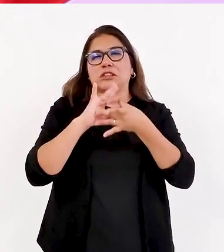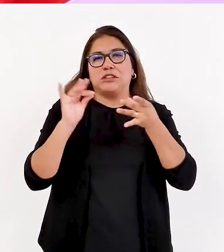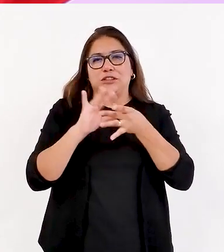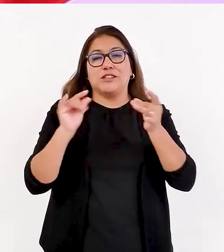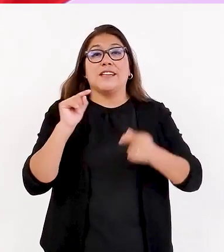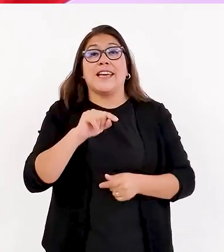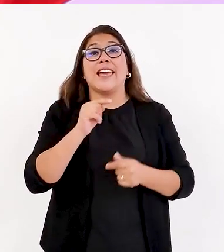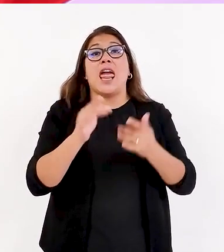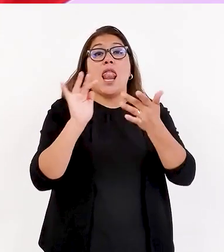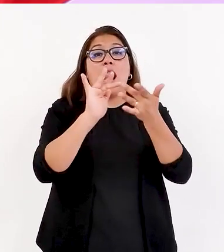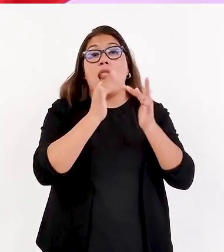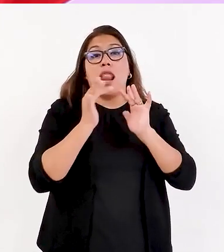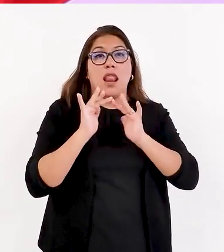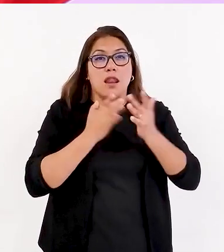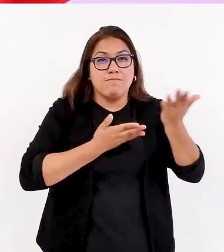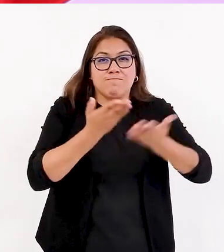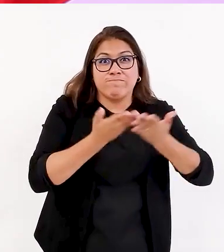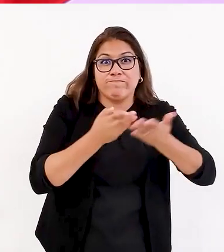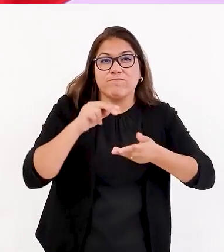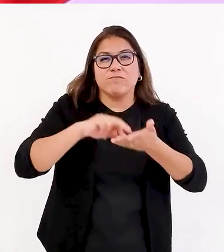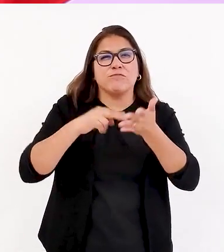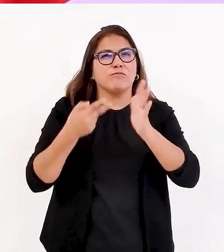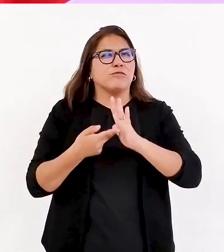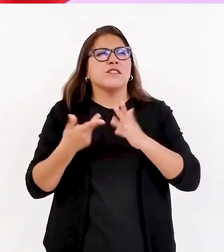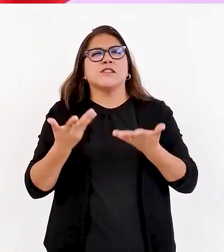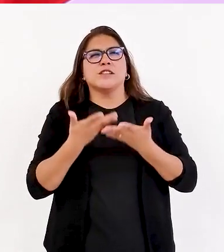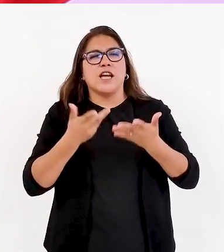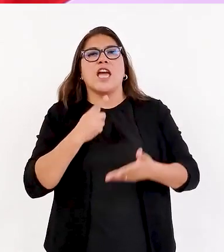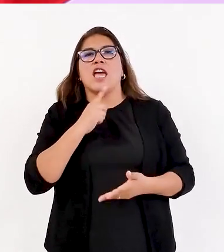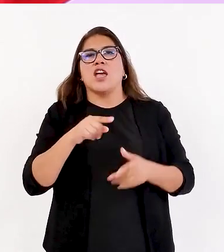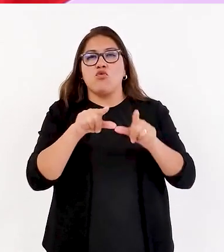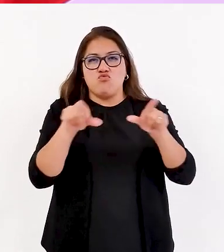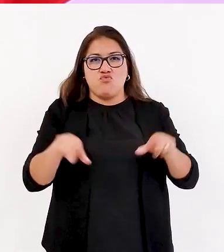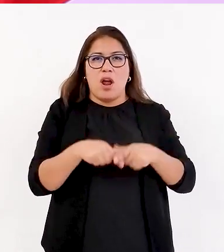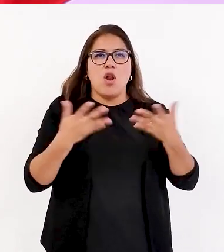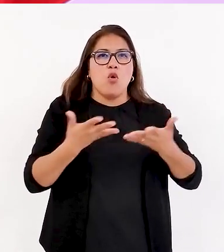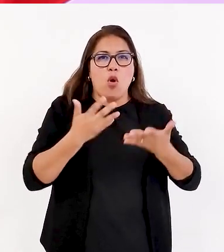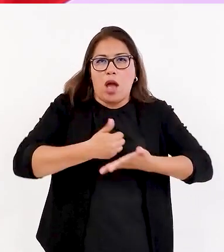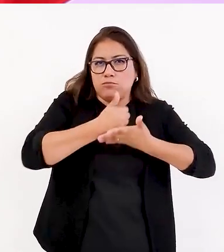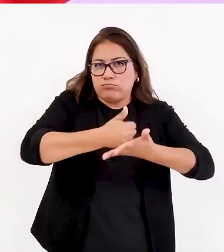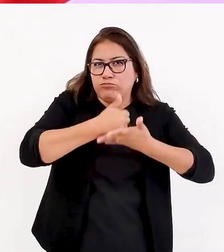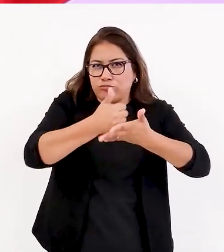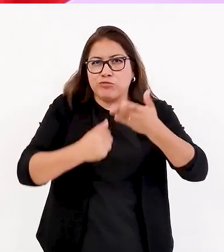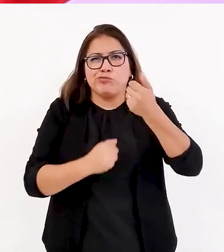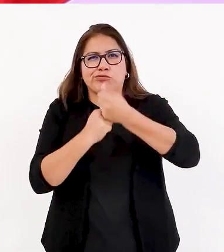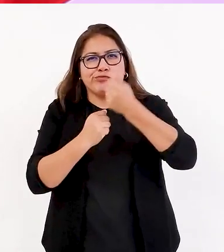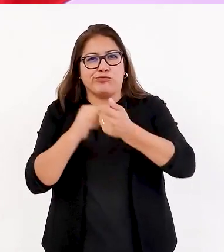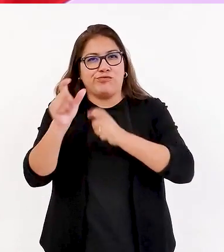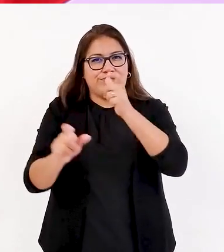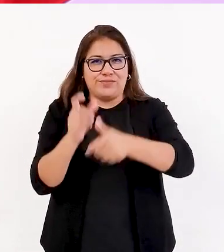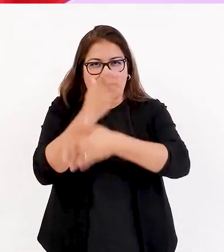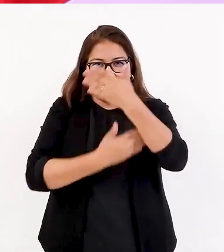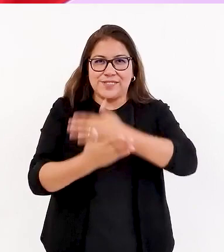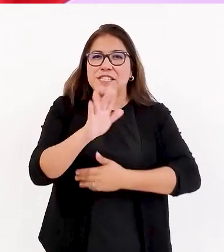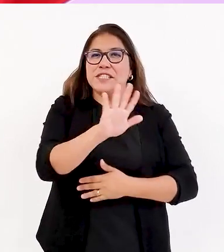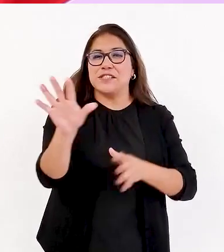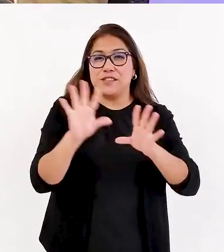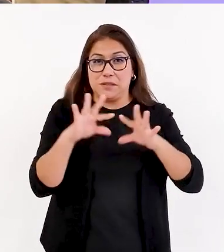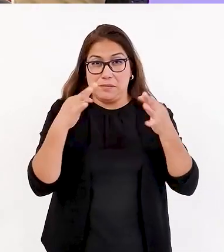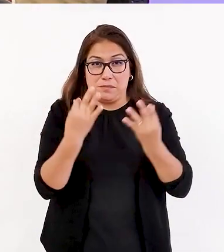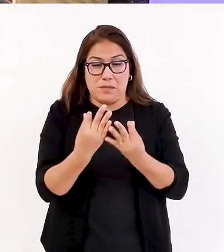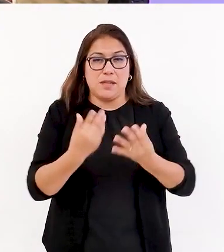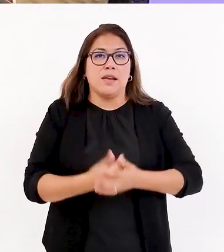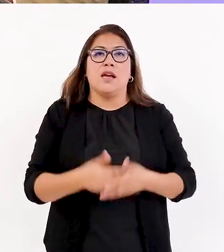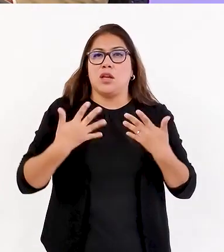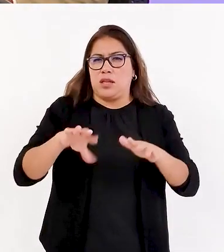Alivia es una plataforma de ayuda, de acompañamiento, de soporte a las personas con discapacidad y a sus familias.